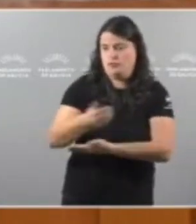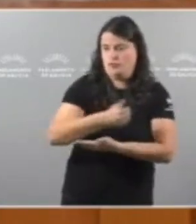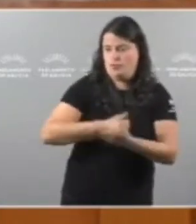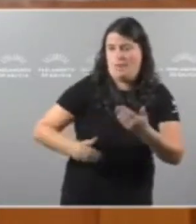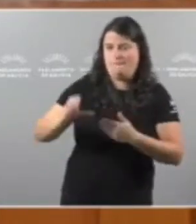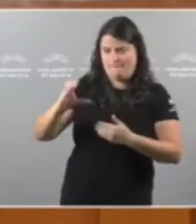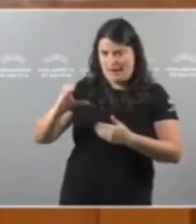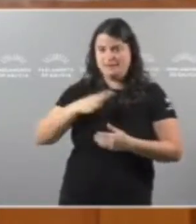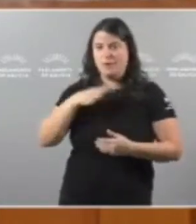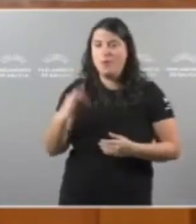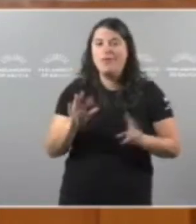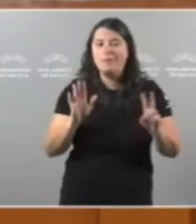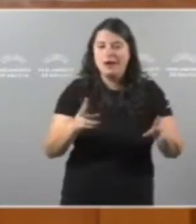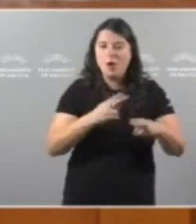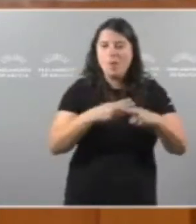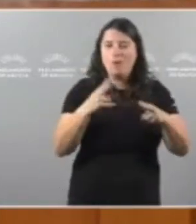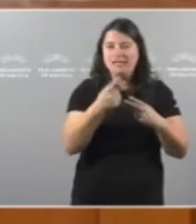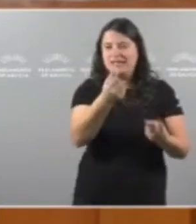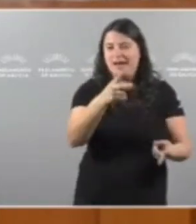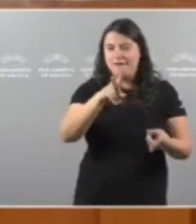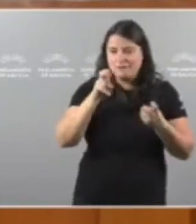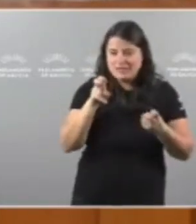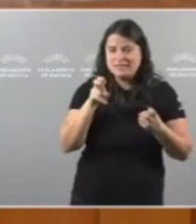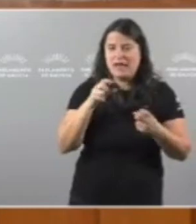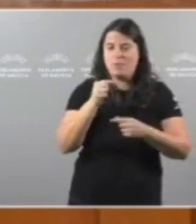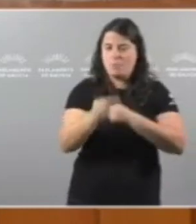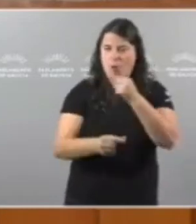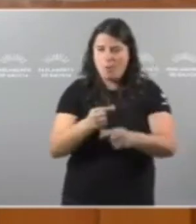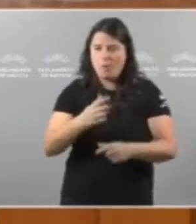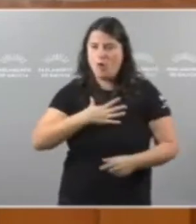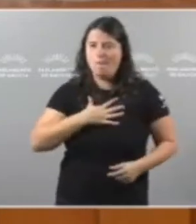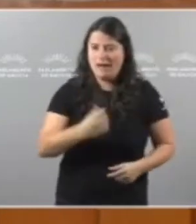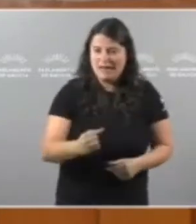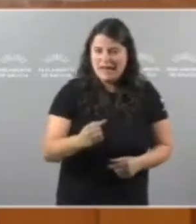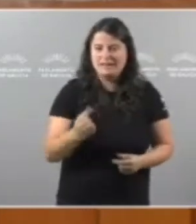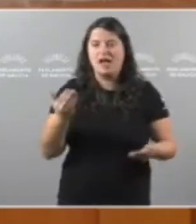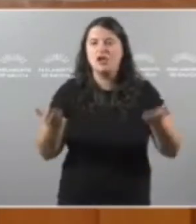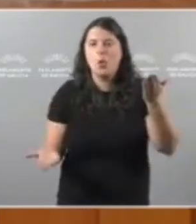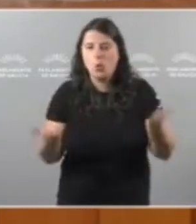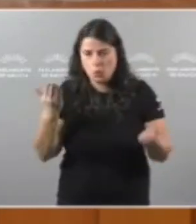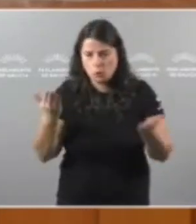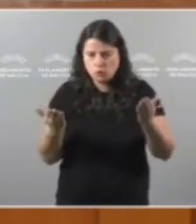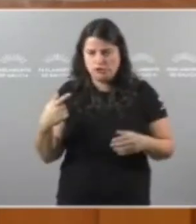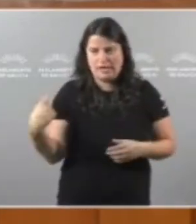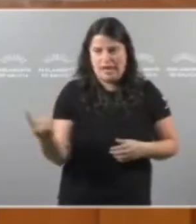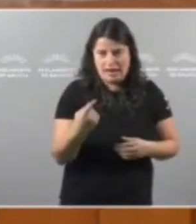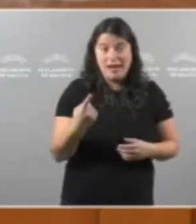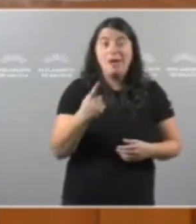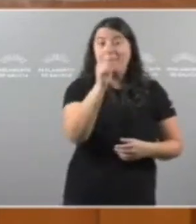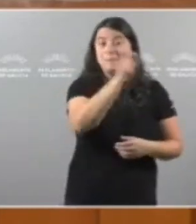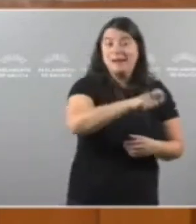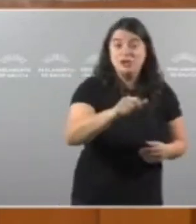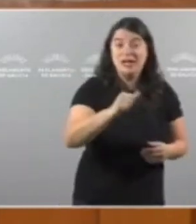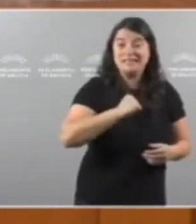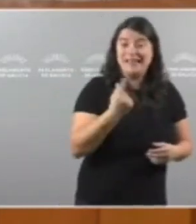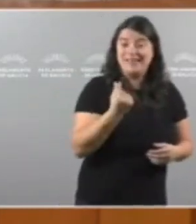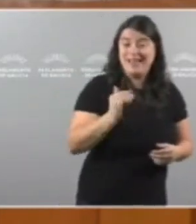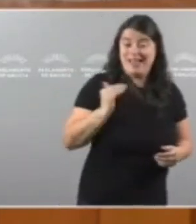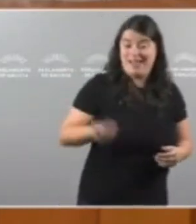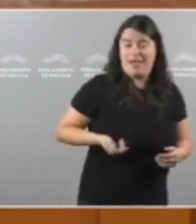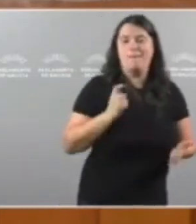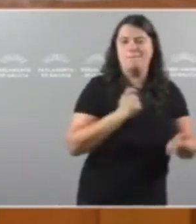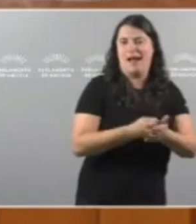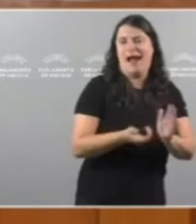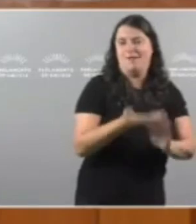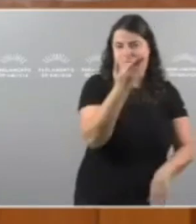crise Cunha política fiscal Progresiva Valente E xusta Para que pague máis Que máis ten E que